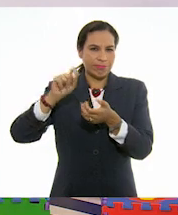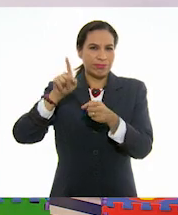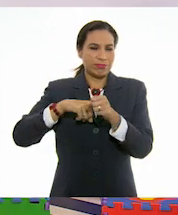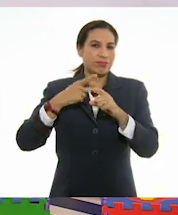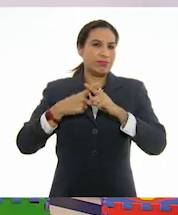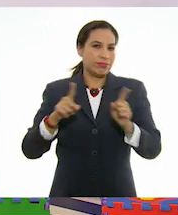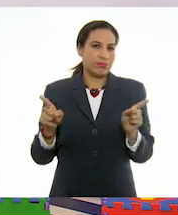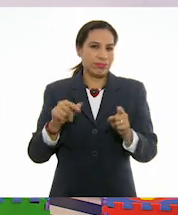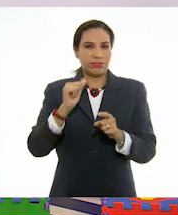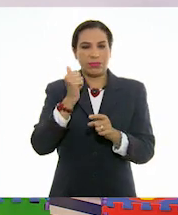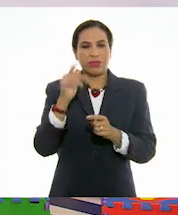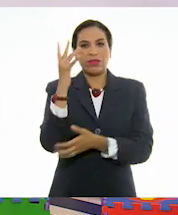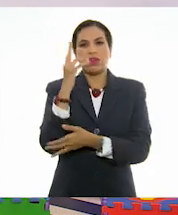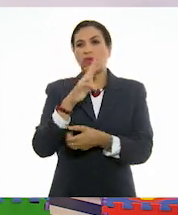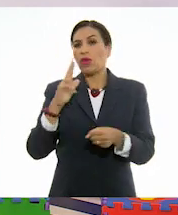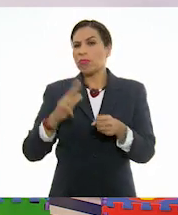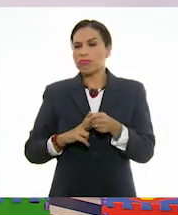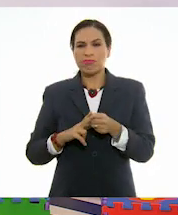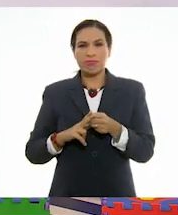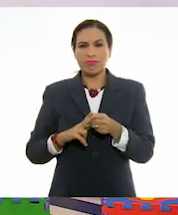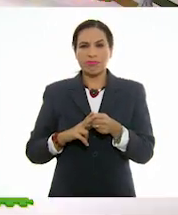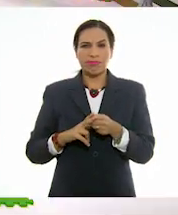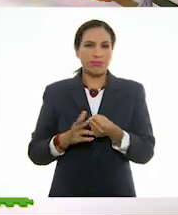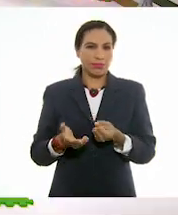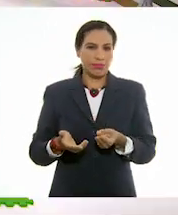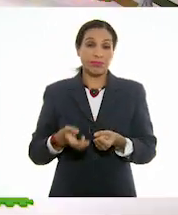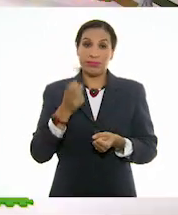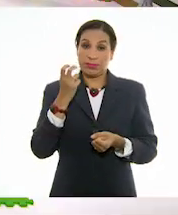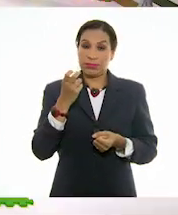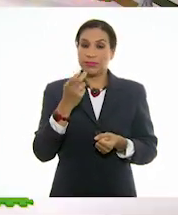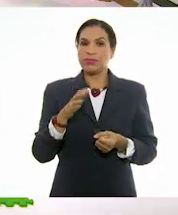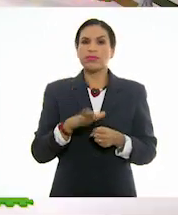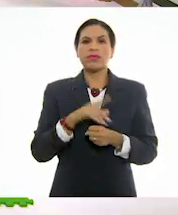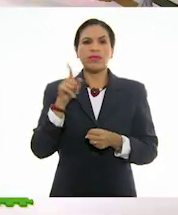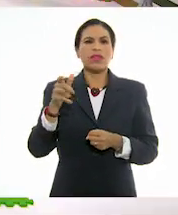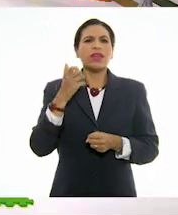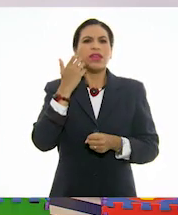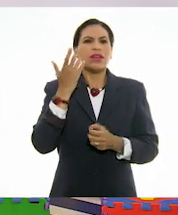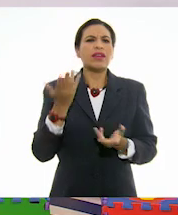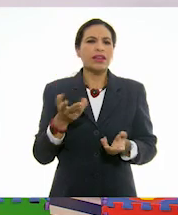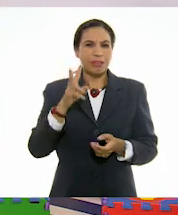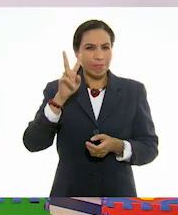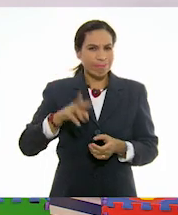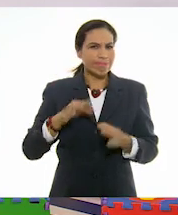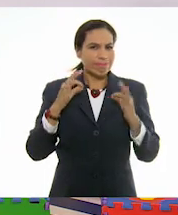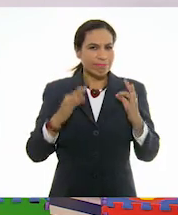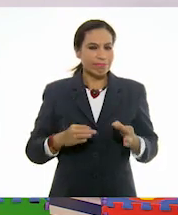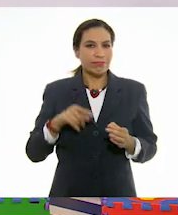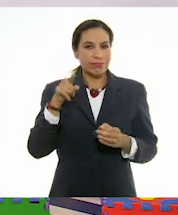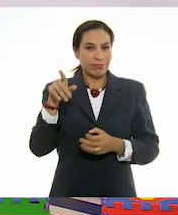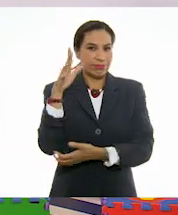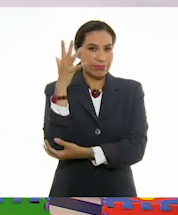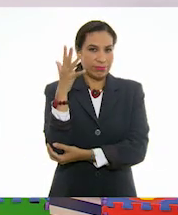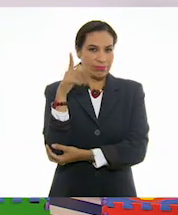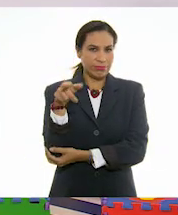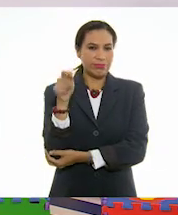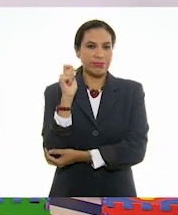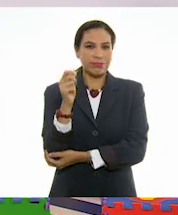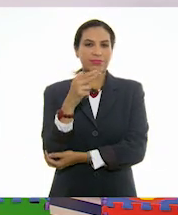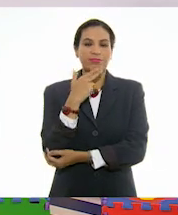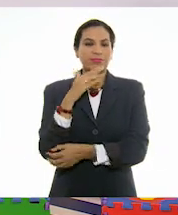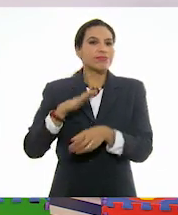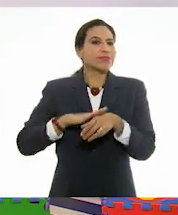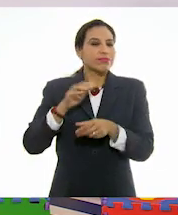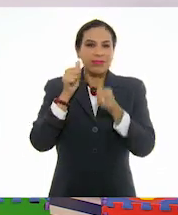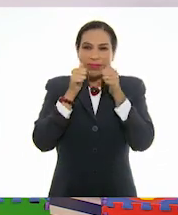distinta a cómo es un árbol común. Exactamente. Bueno, es que él quería realmente que ese árbol fuera lo